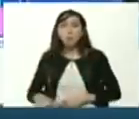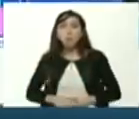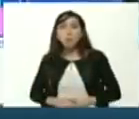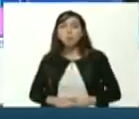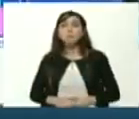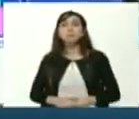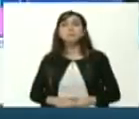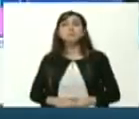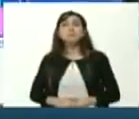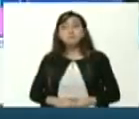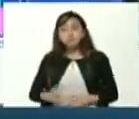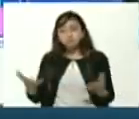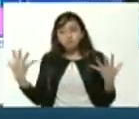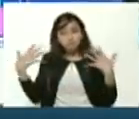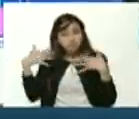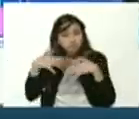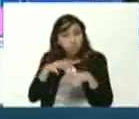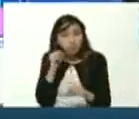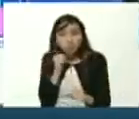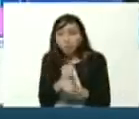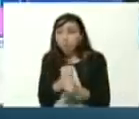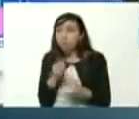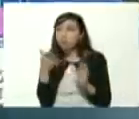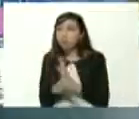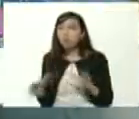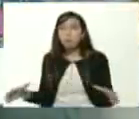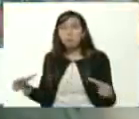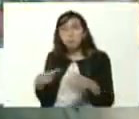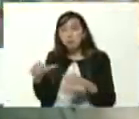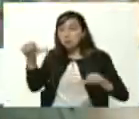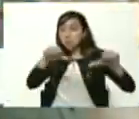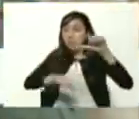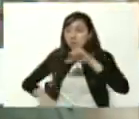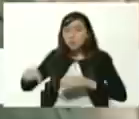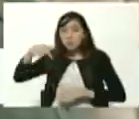tienen que articularse con el consejo científico del país